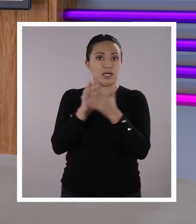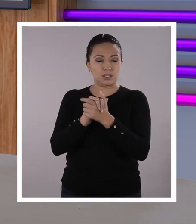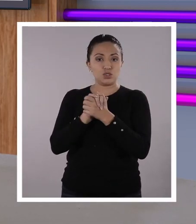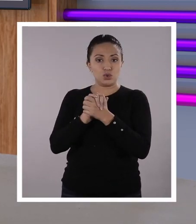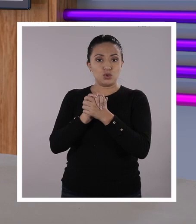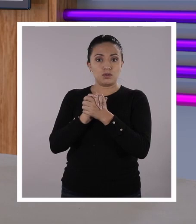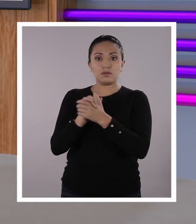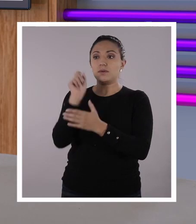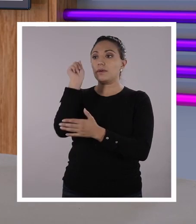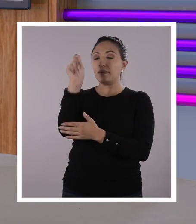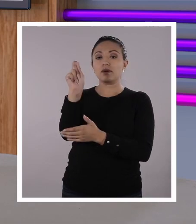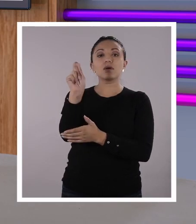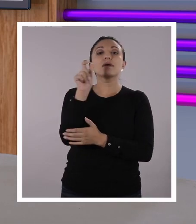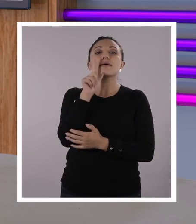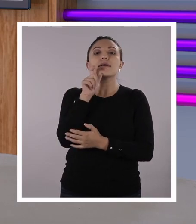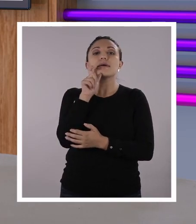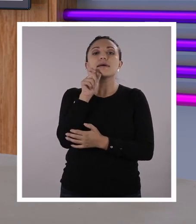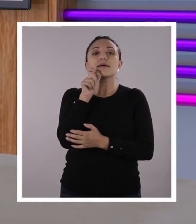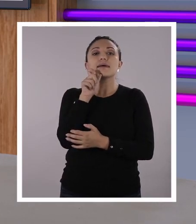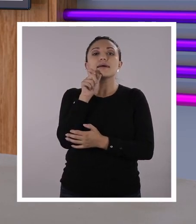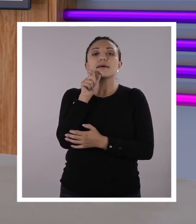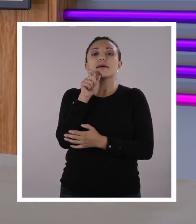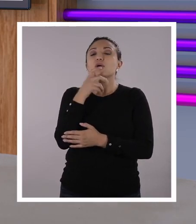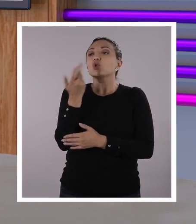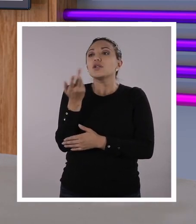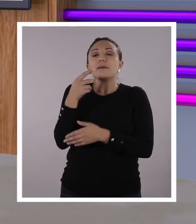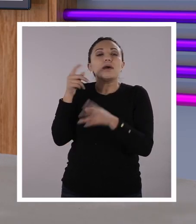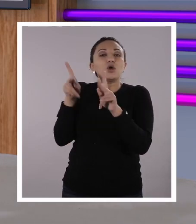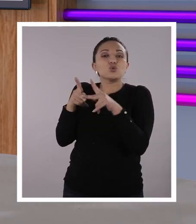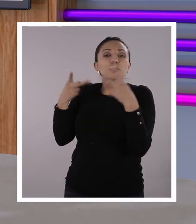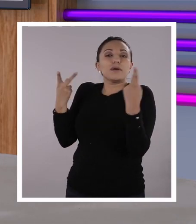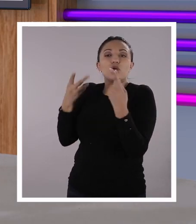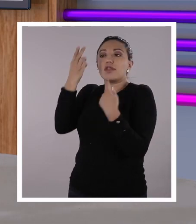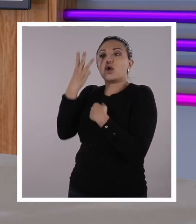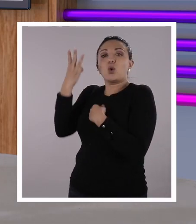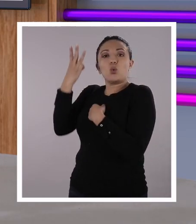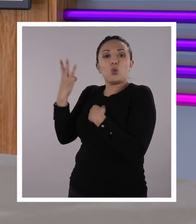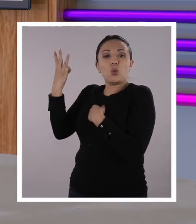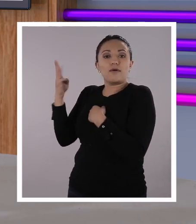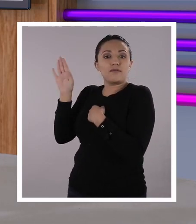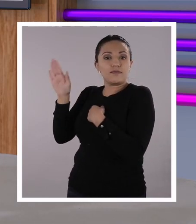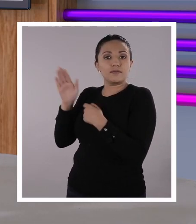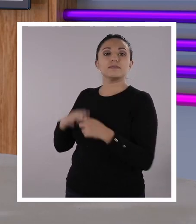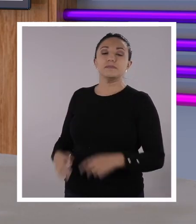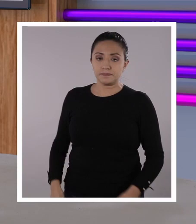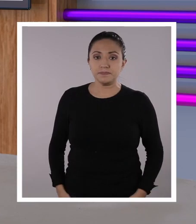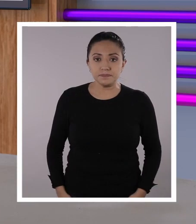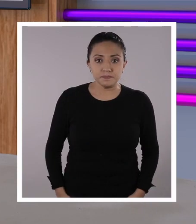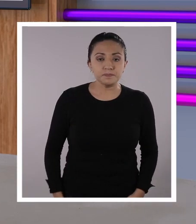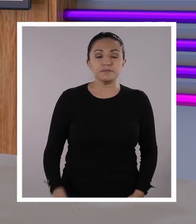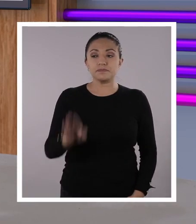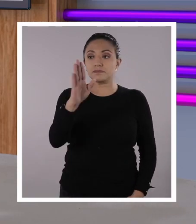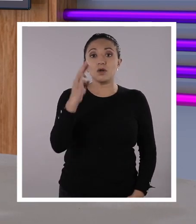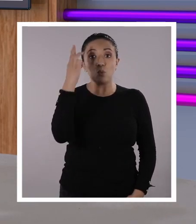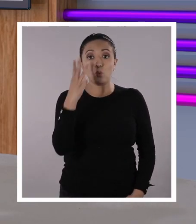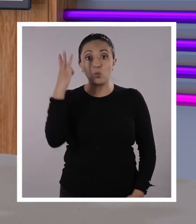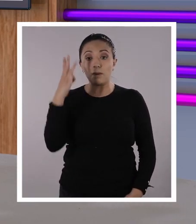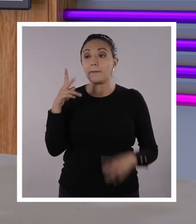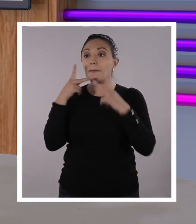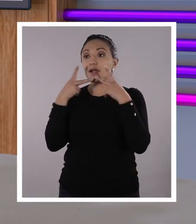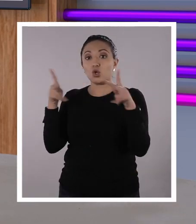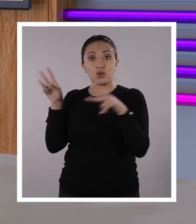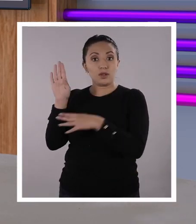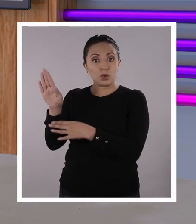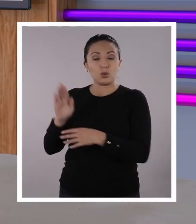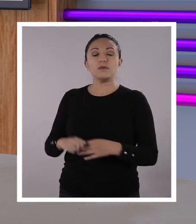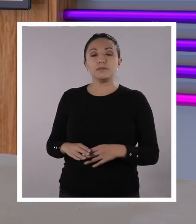este caso, vamos a citar el artículo de un diario que está en la web. Ah, ya, ok. De acuerdo. Entonces, vamos a poner